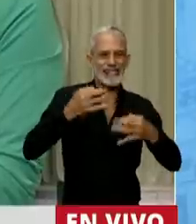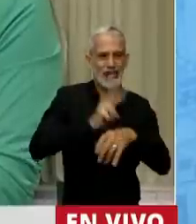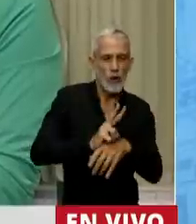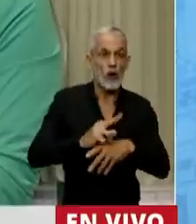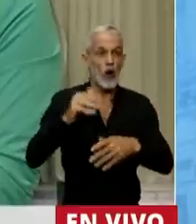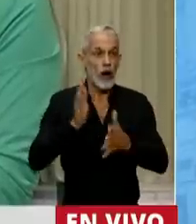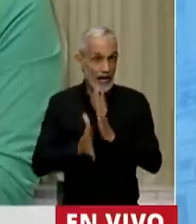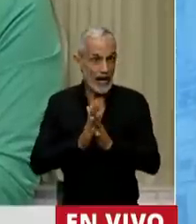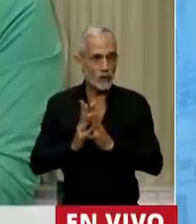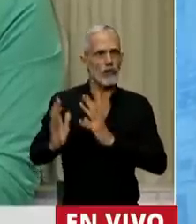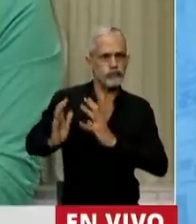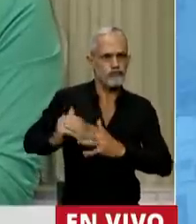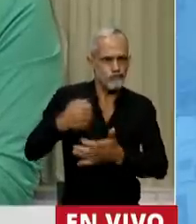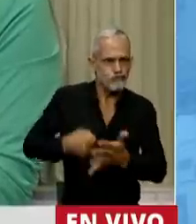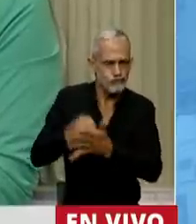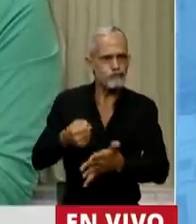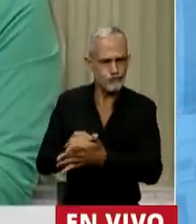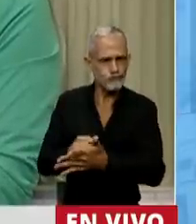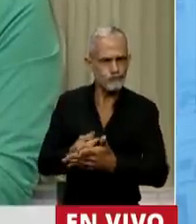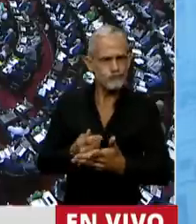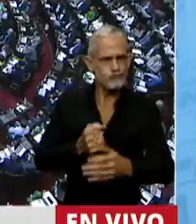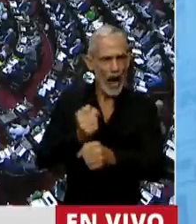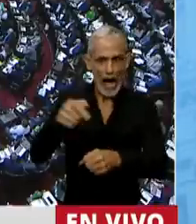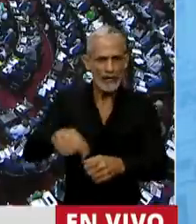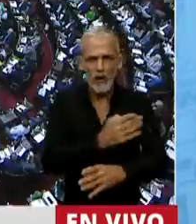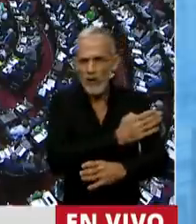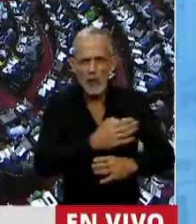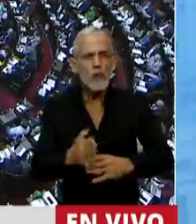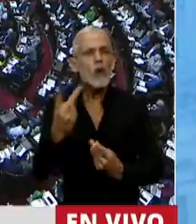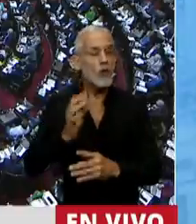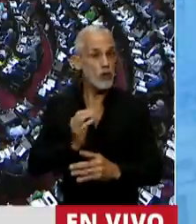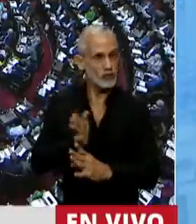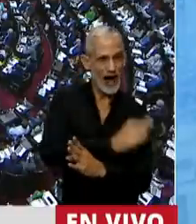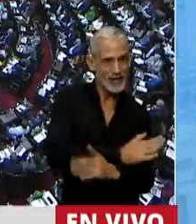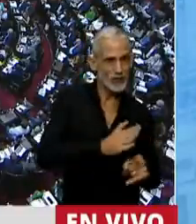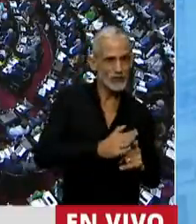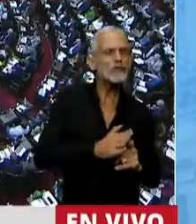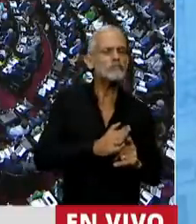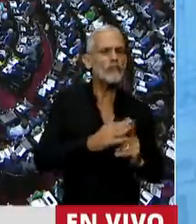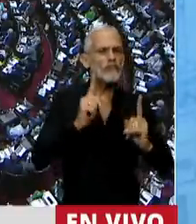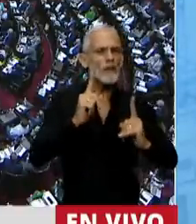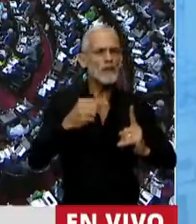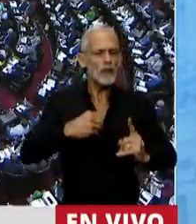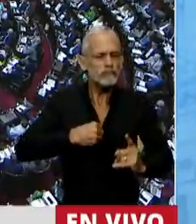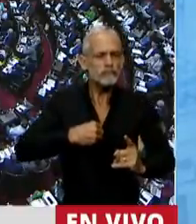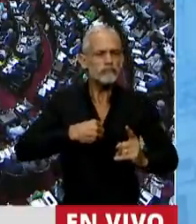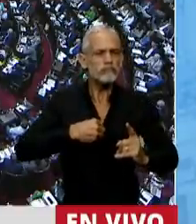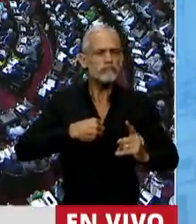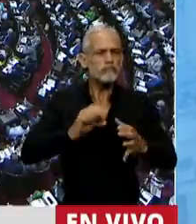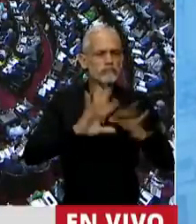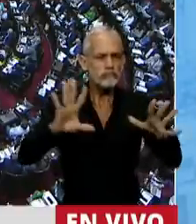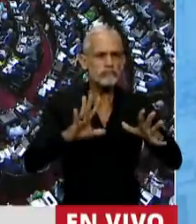puso al hombro este proyecto. Llegamos hasta acá porque hace dos años, honrando su vocación republicana,